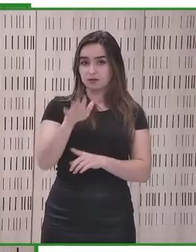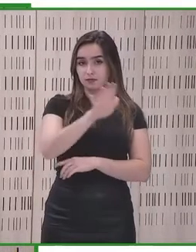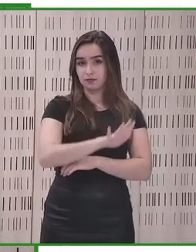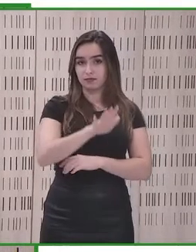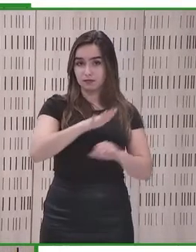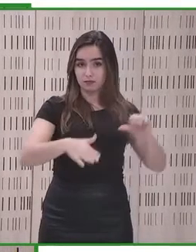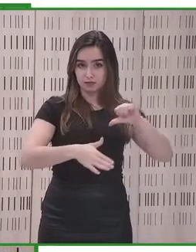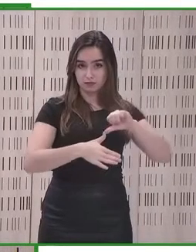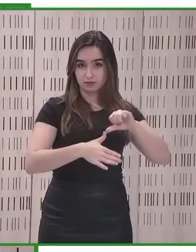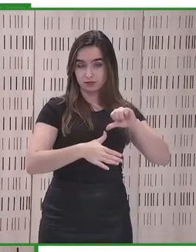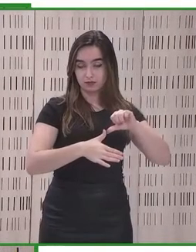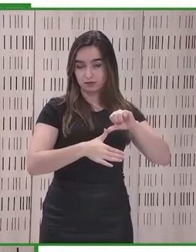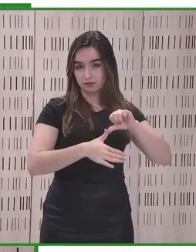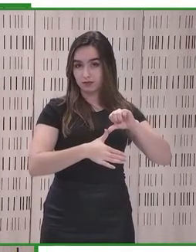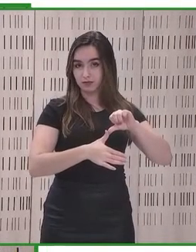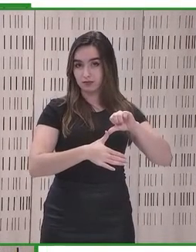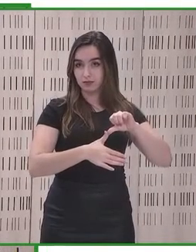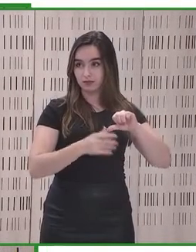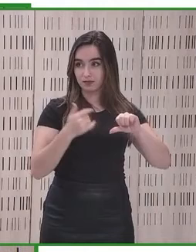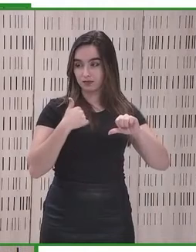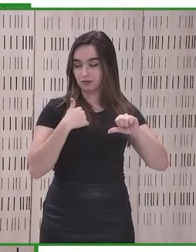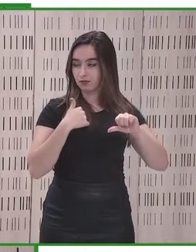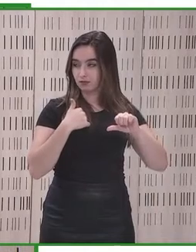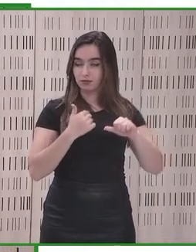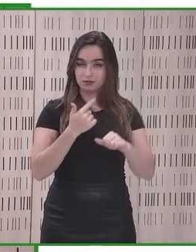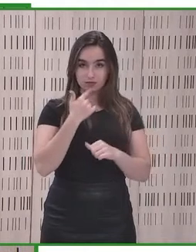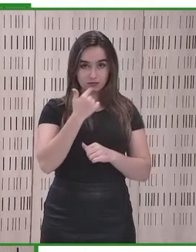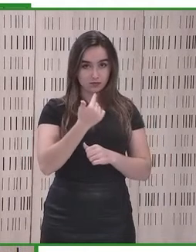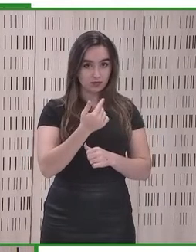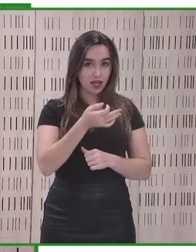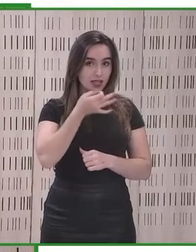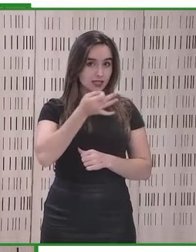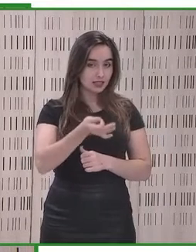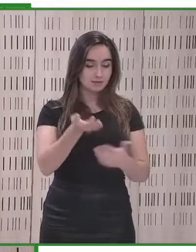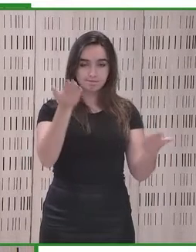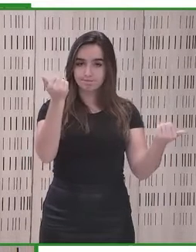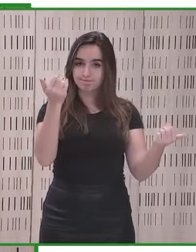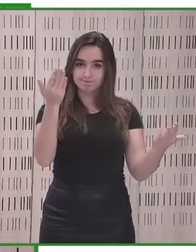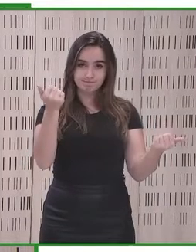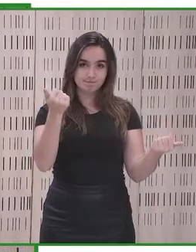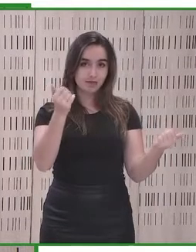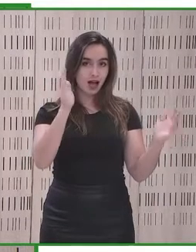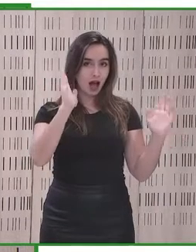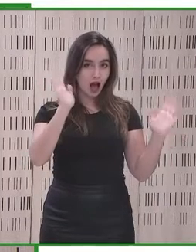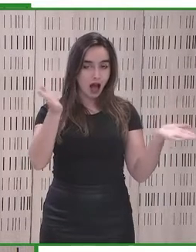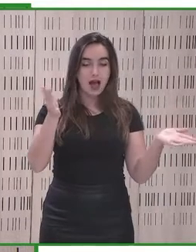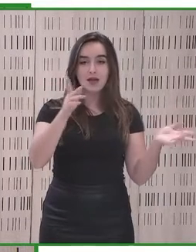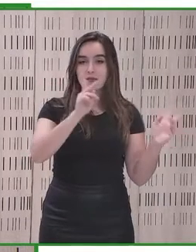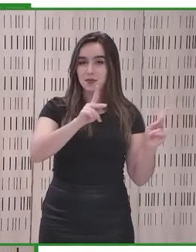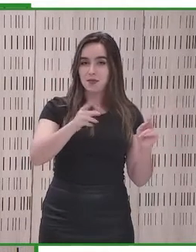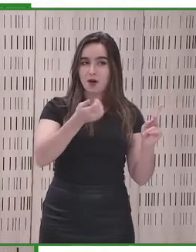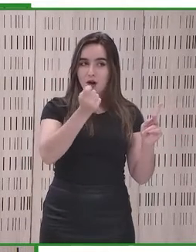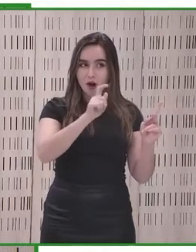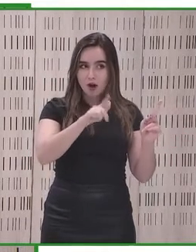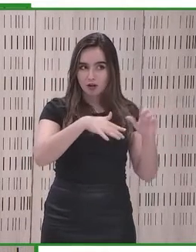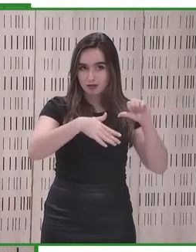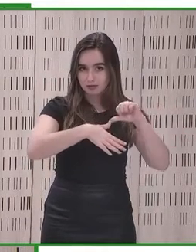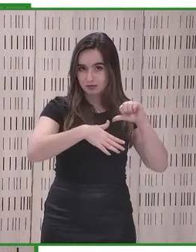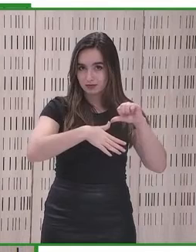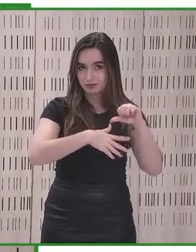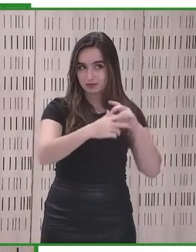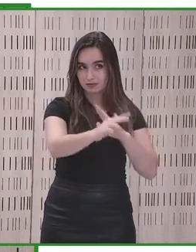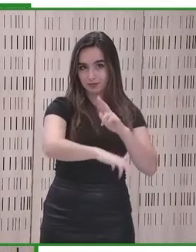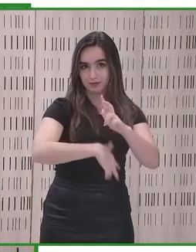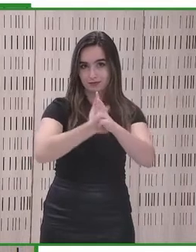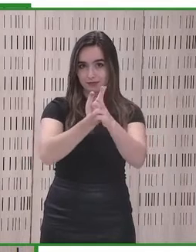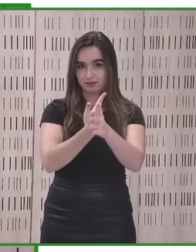Por cierto, aprovecho aquí para mandarles un saludo muy, muy cordial a todas las personas que desde allí nos están